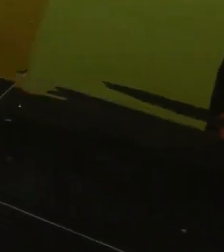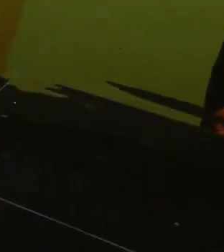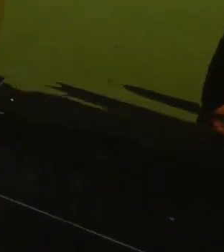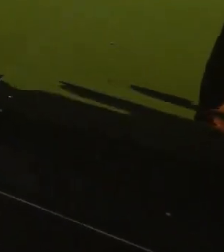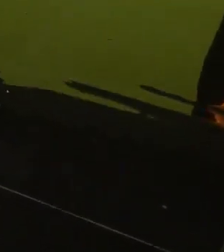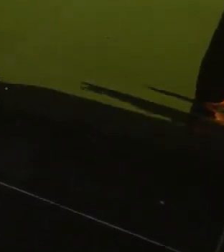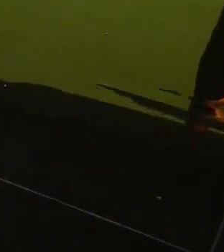¡Gracias! ¡Gracias!